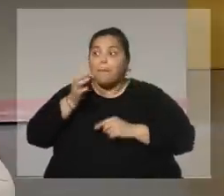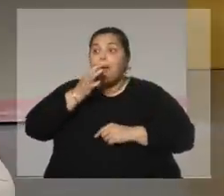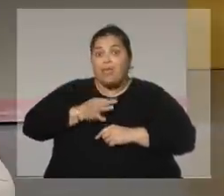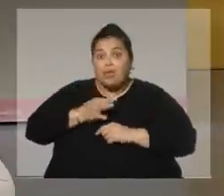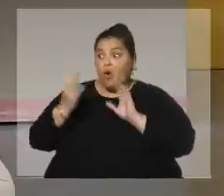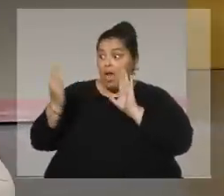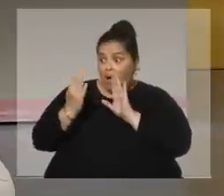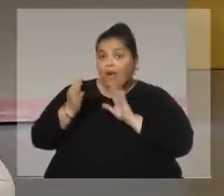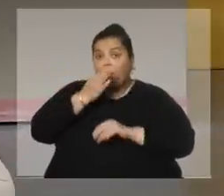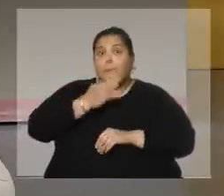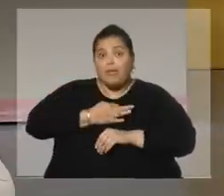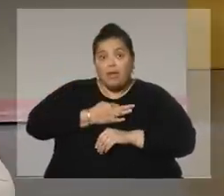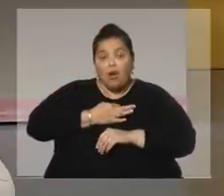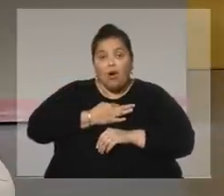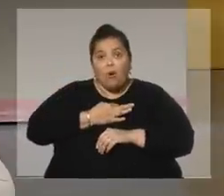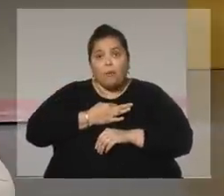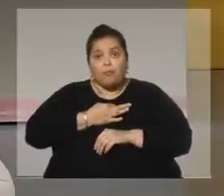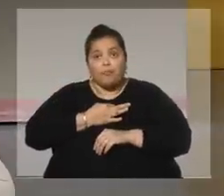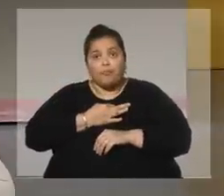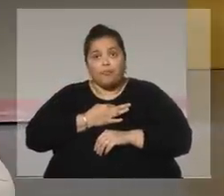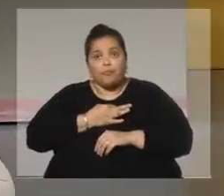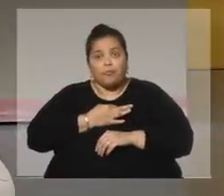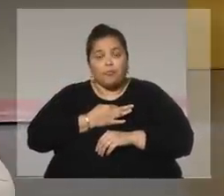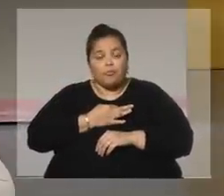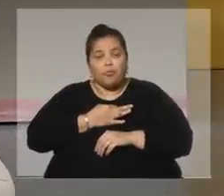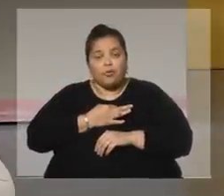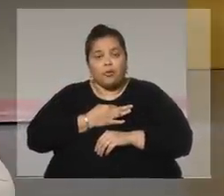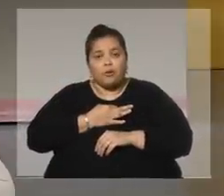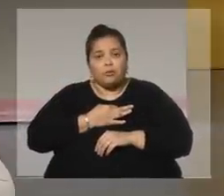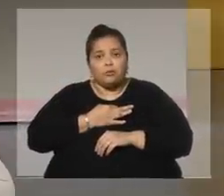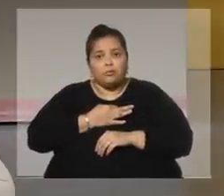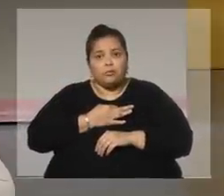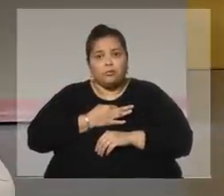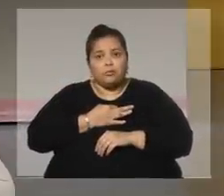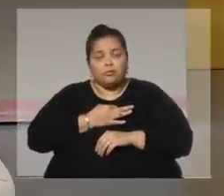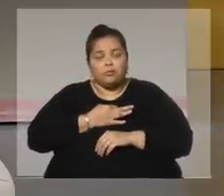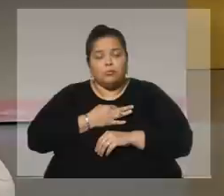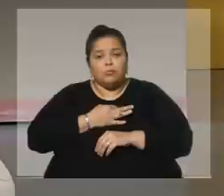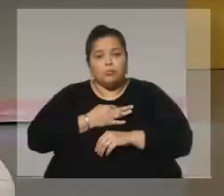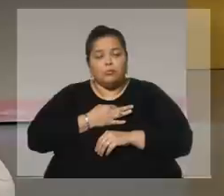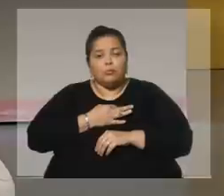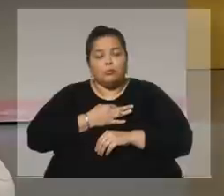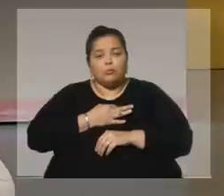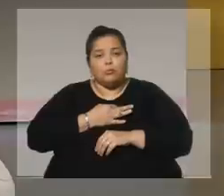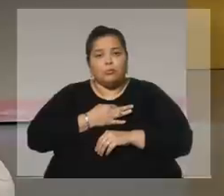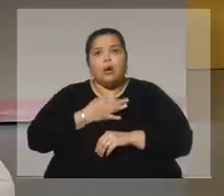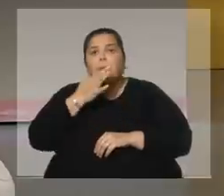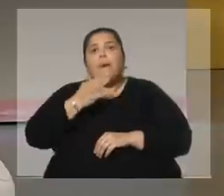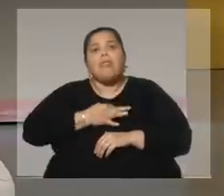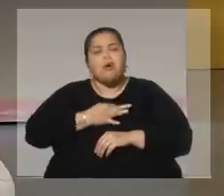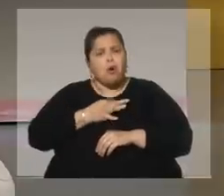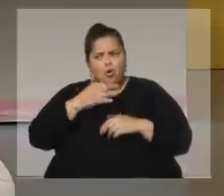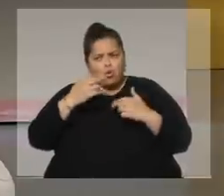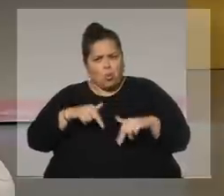cara, no voy a decir los nombres porque también hubo gente conocida, me dijo, nunca me hubiera